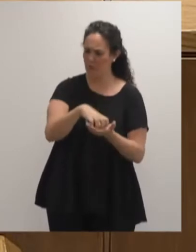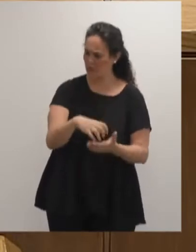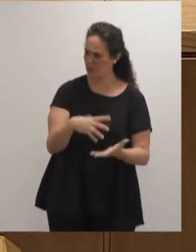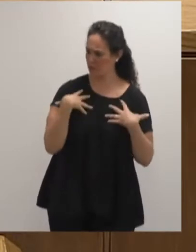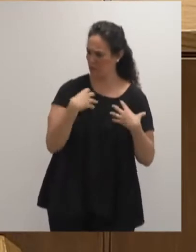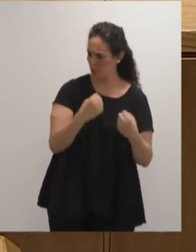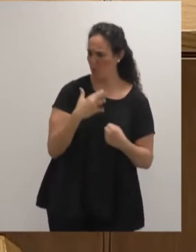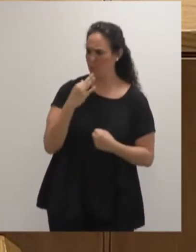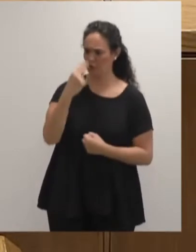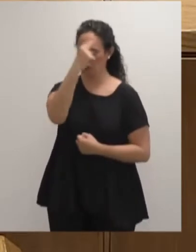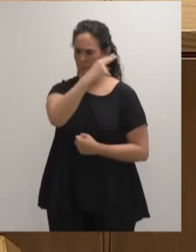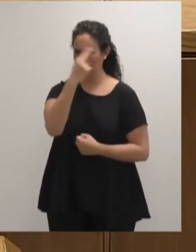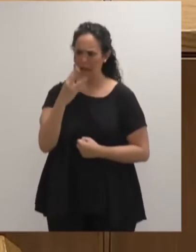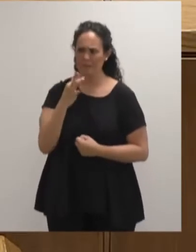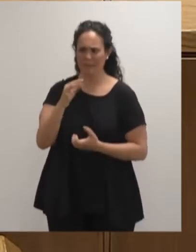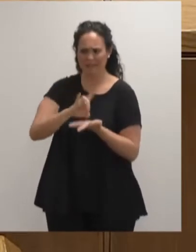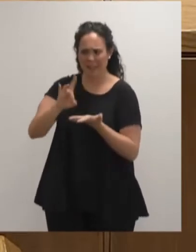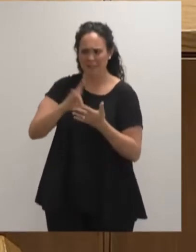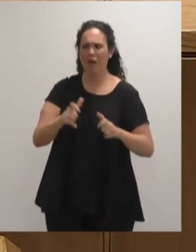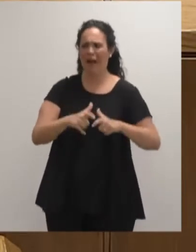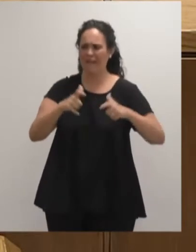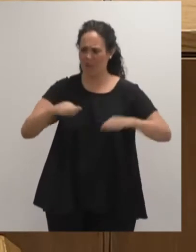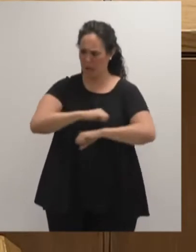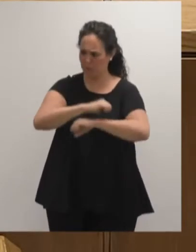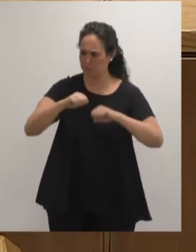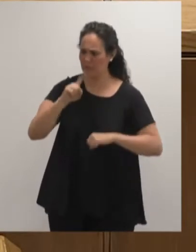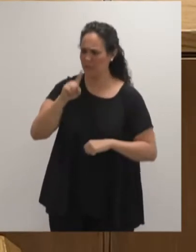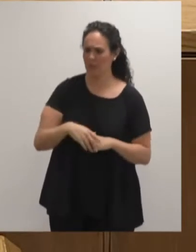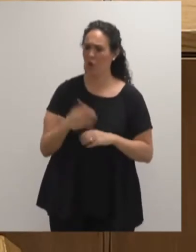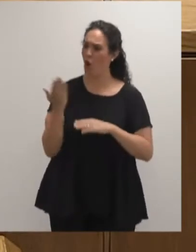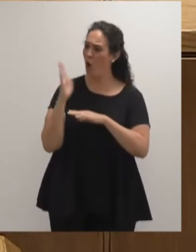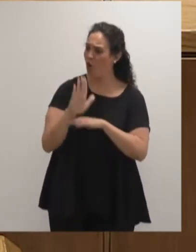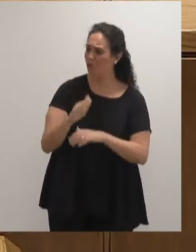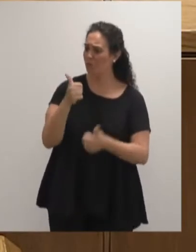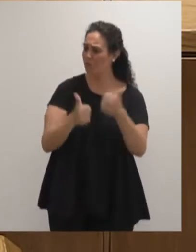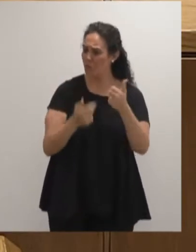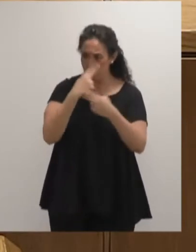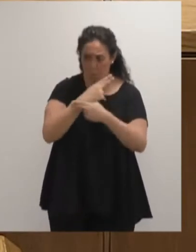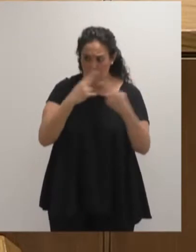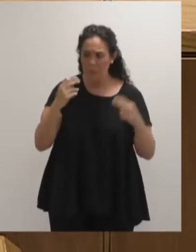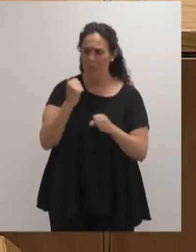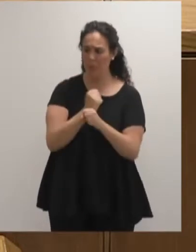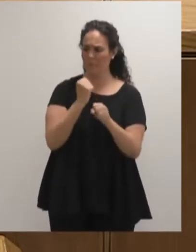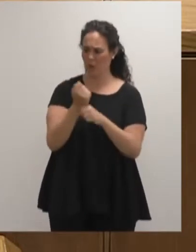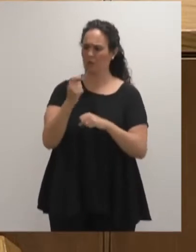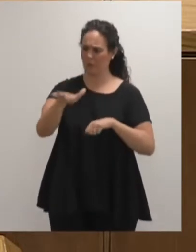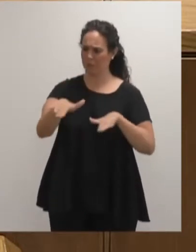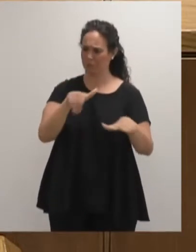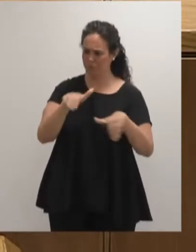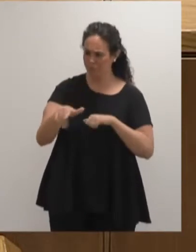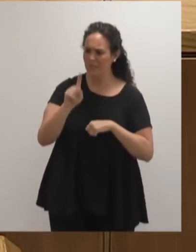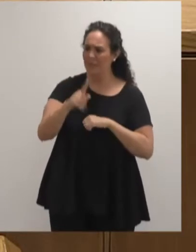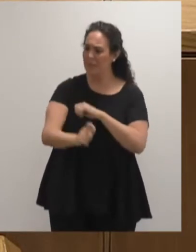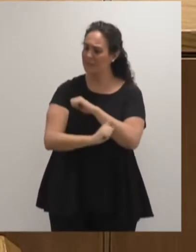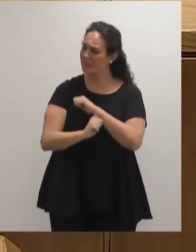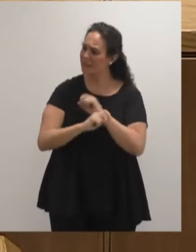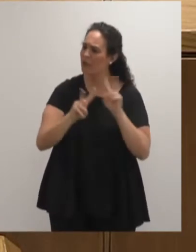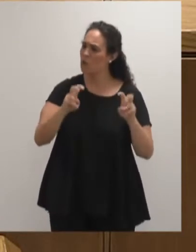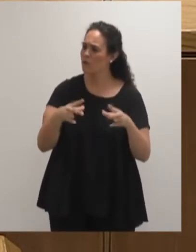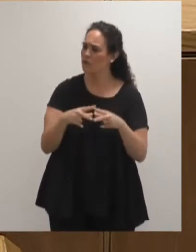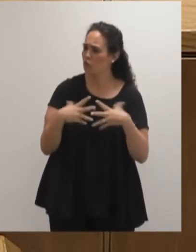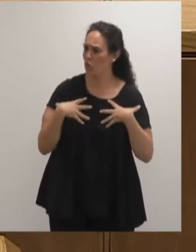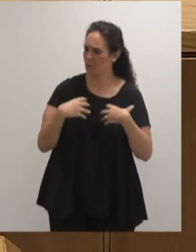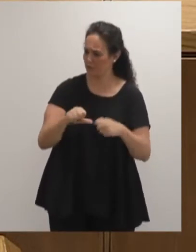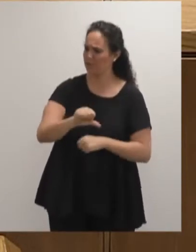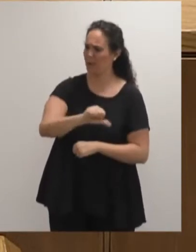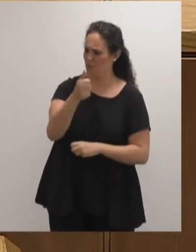hospitales y en servicios. Se ha convocado una nueva oferta pública de empleo, se ha aprobado la nueva estrategia sociosanitaria, se ha